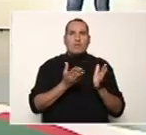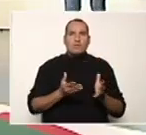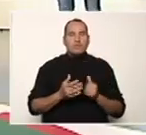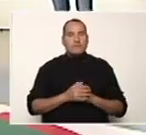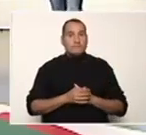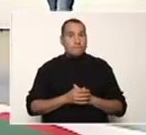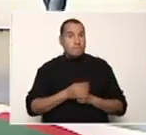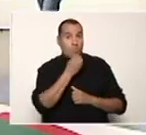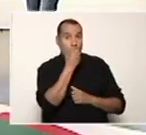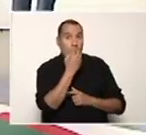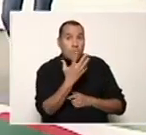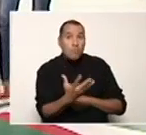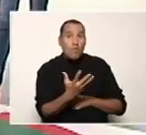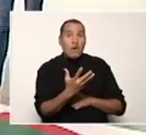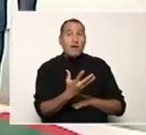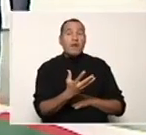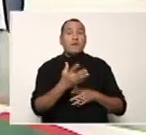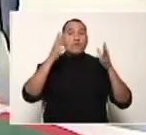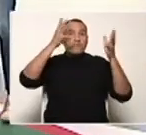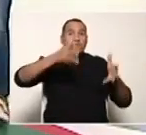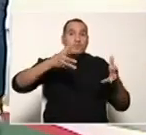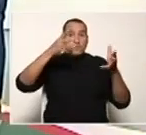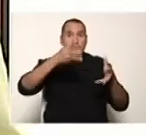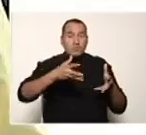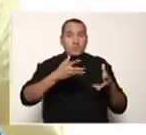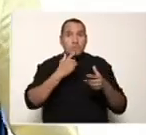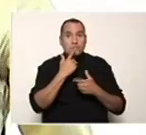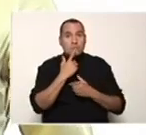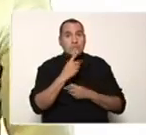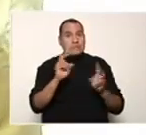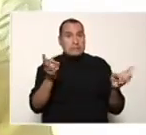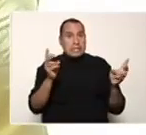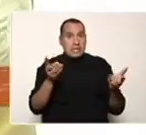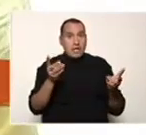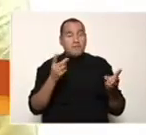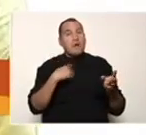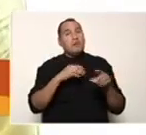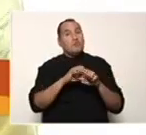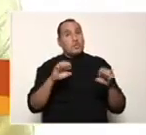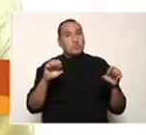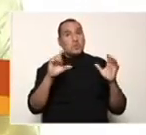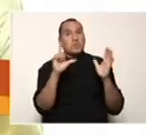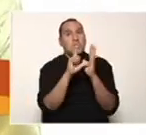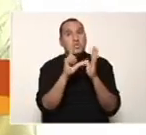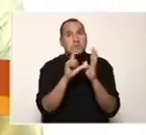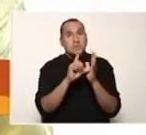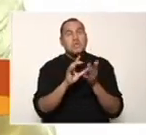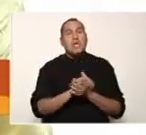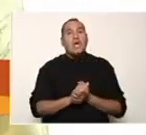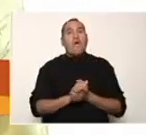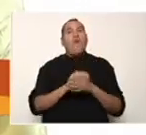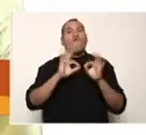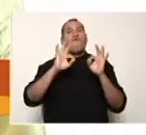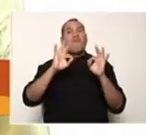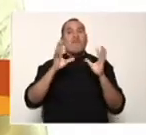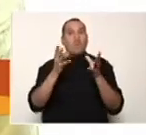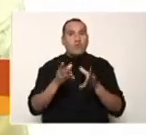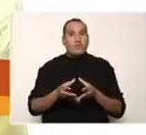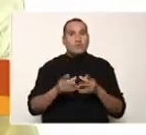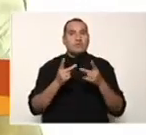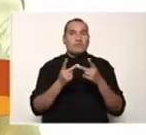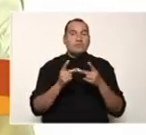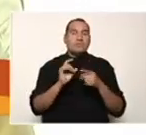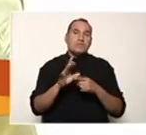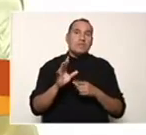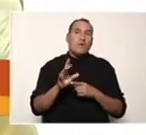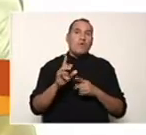Interesantes orientaciones a propósito de este tema, profe, que estuvimos tocando el día de hoy. En educación media, productos notables, factorización, racionalización